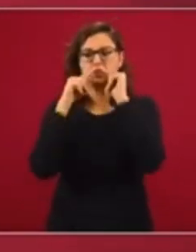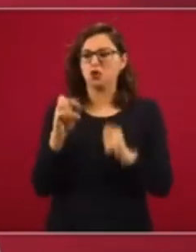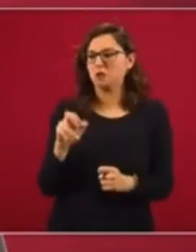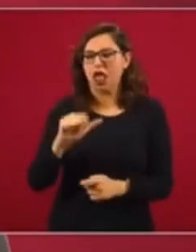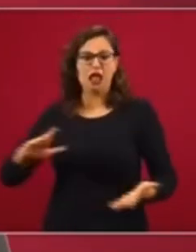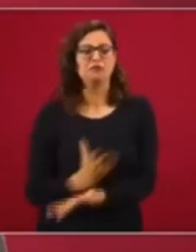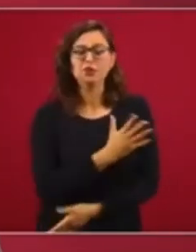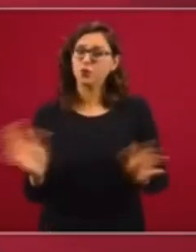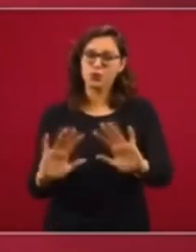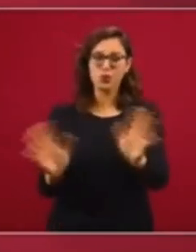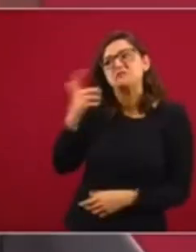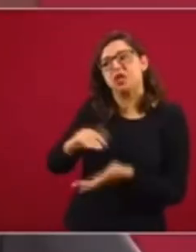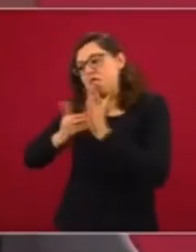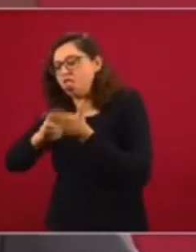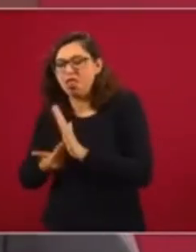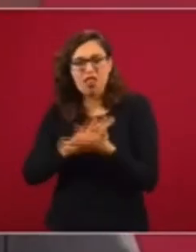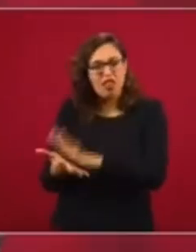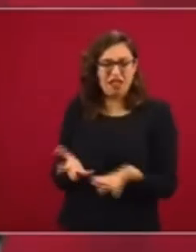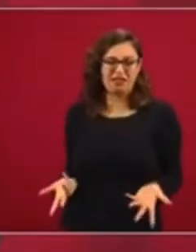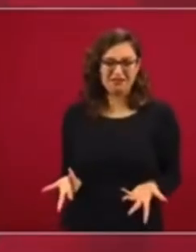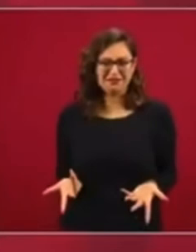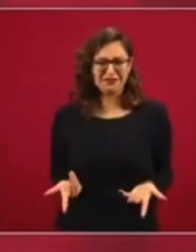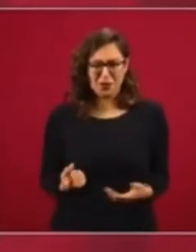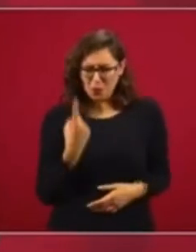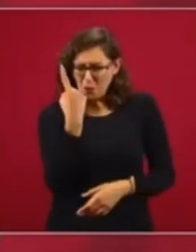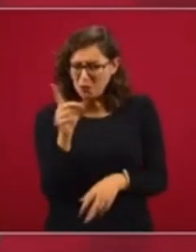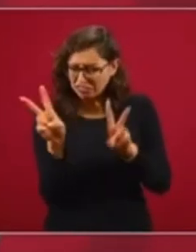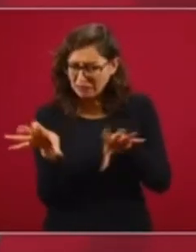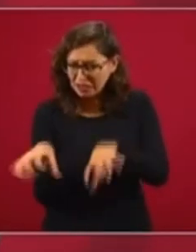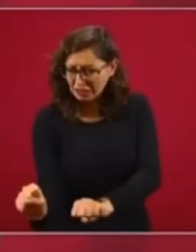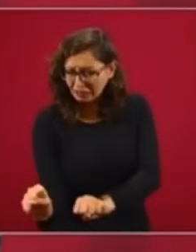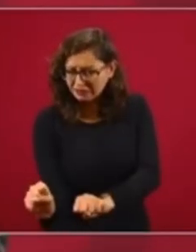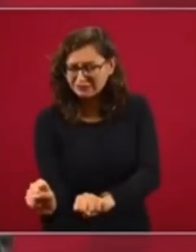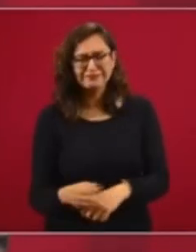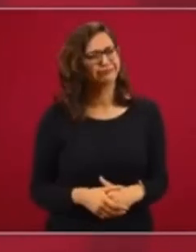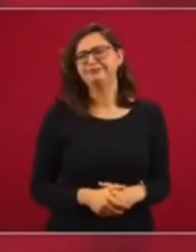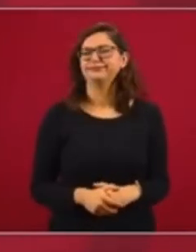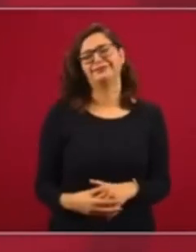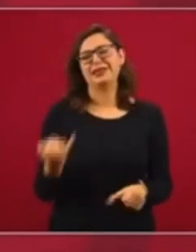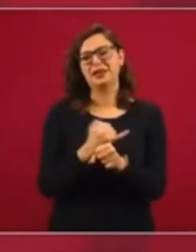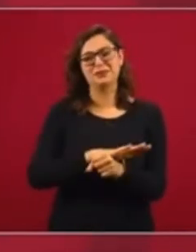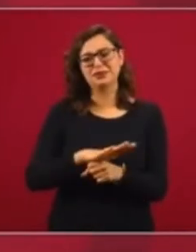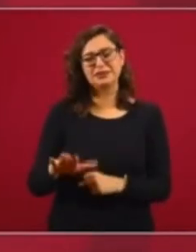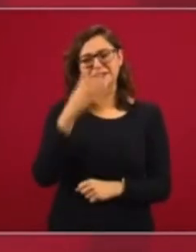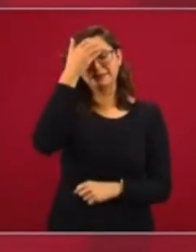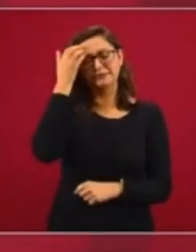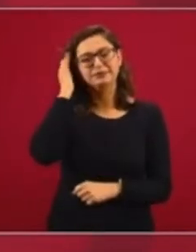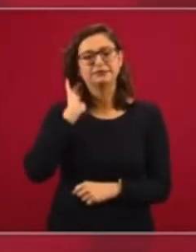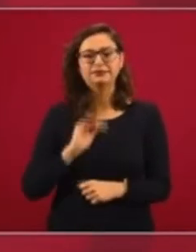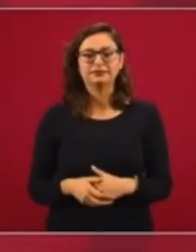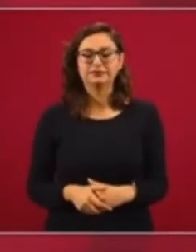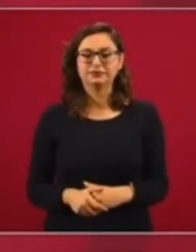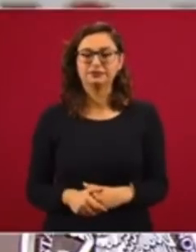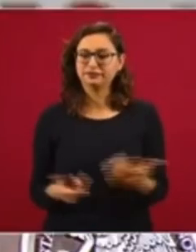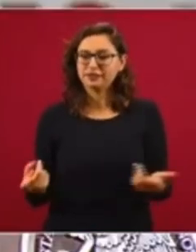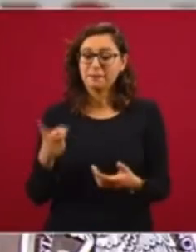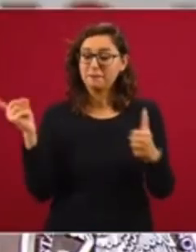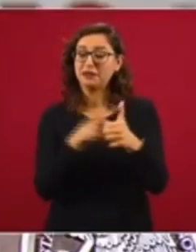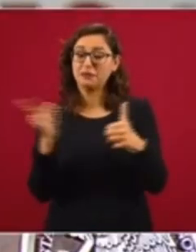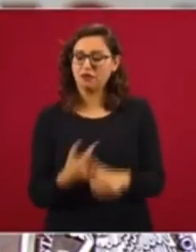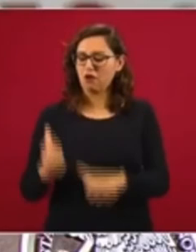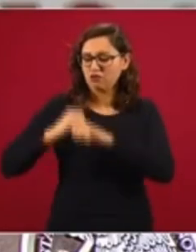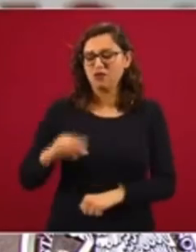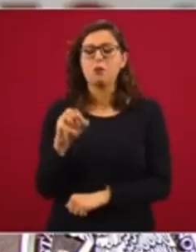Esto perjudica al partido que lo hace por un cargo. No se puede hacer política sin autoridad moral.